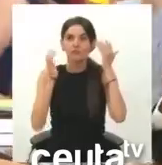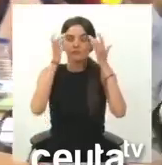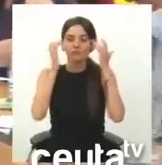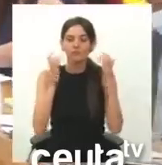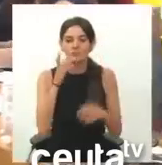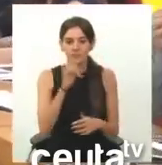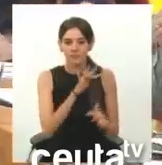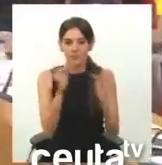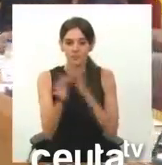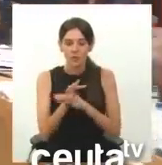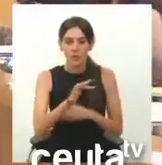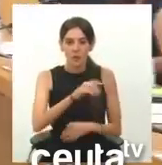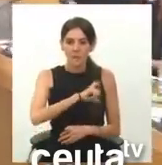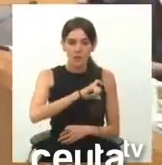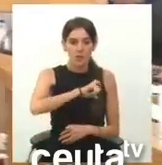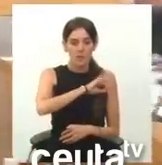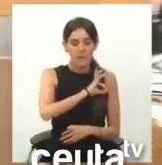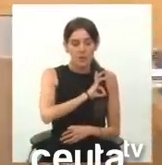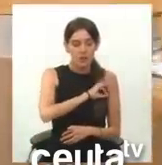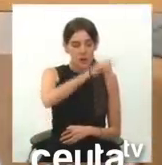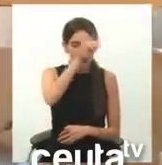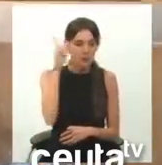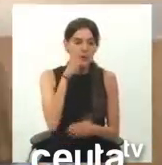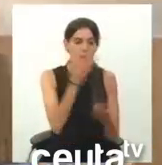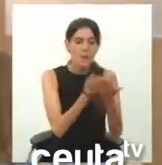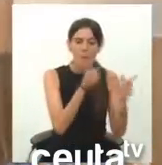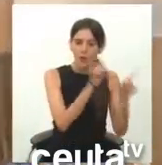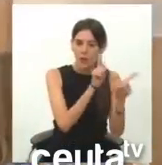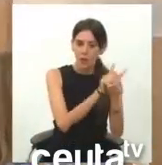Sí, gracias, presidente. Nada más anunciar nuestro voto en contra de la propuesta.